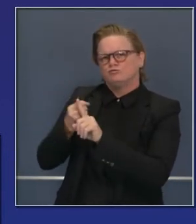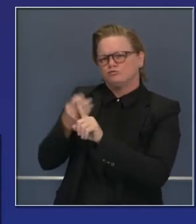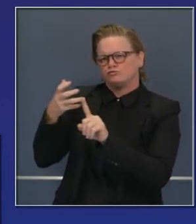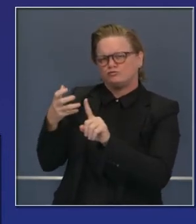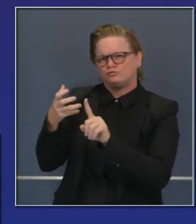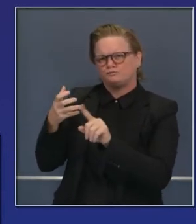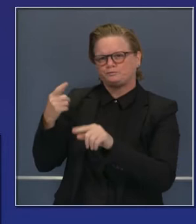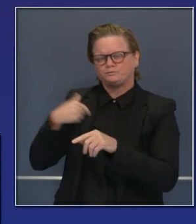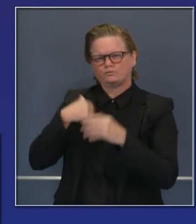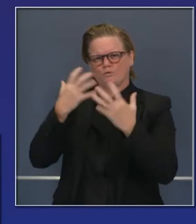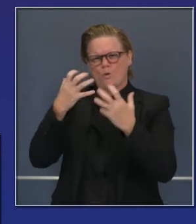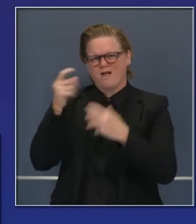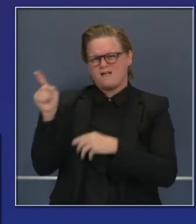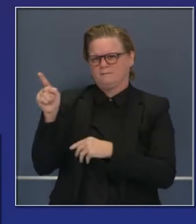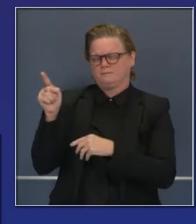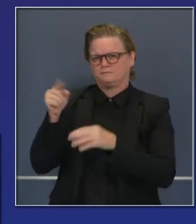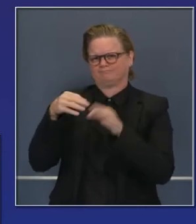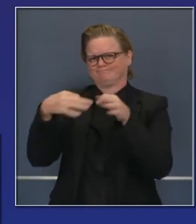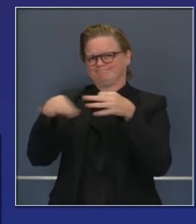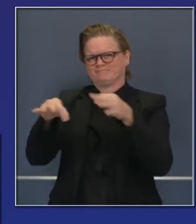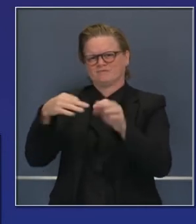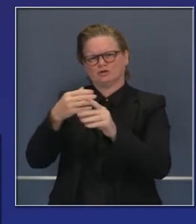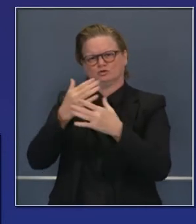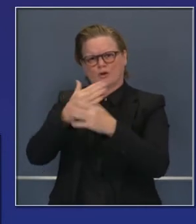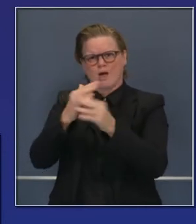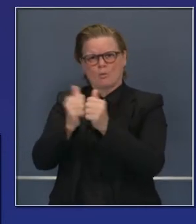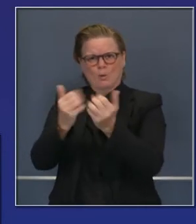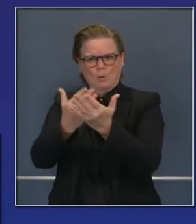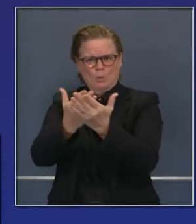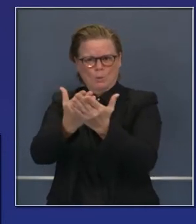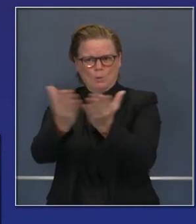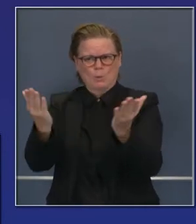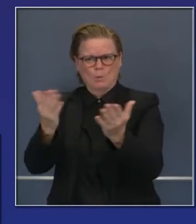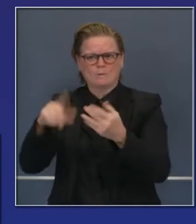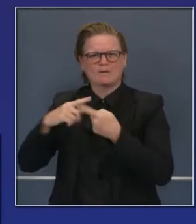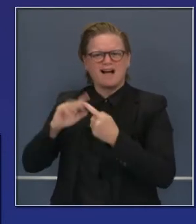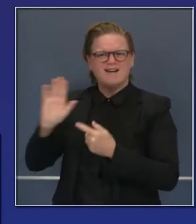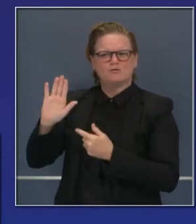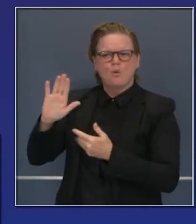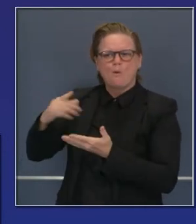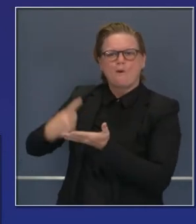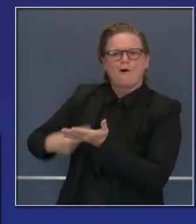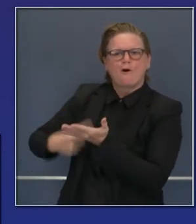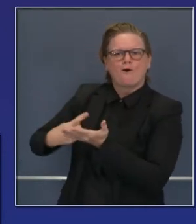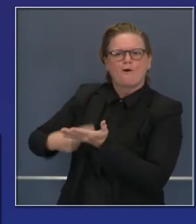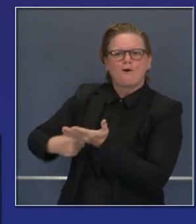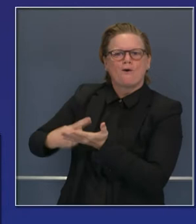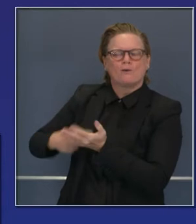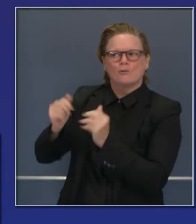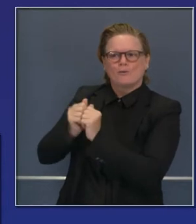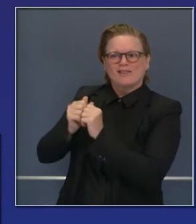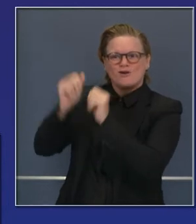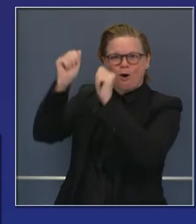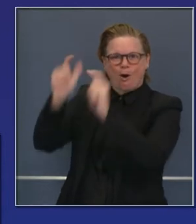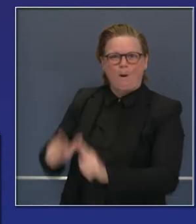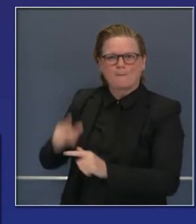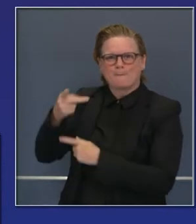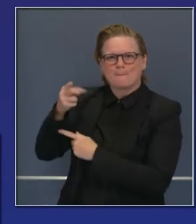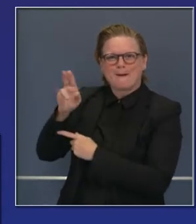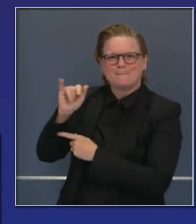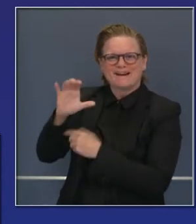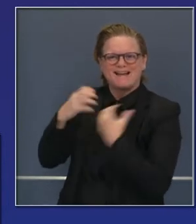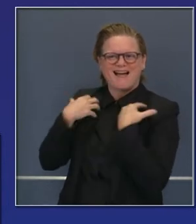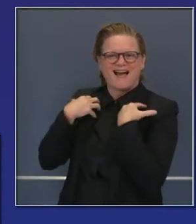favor de mencionar las conversaciones que ha tenido en la última semana para darnos un poco de introspección